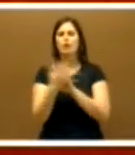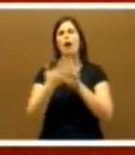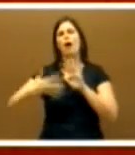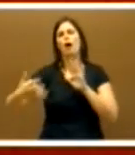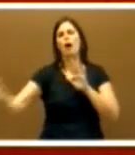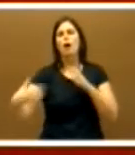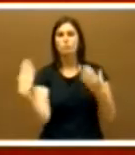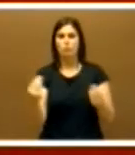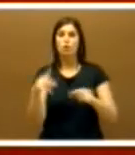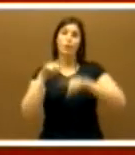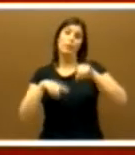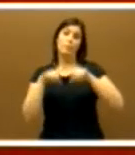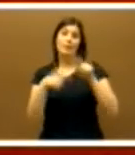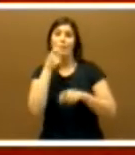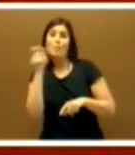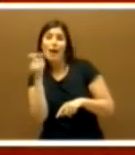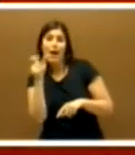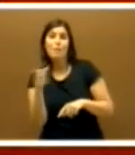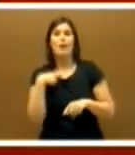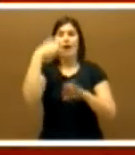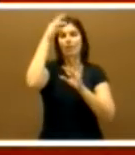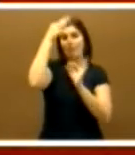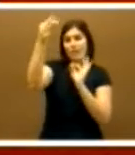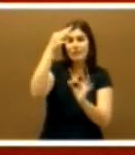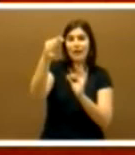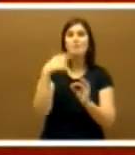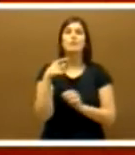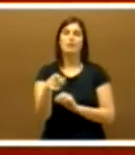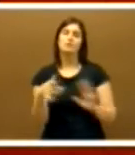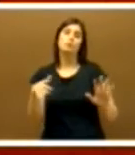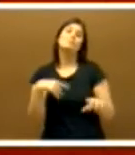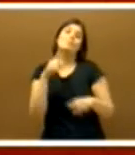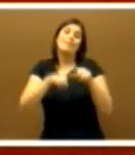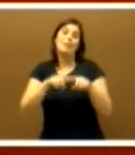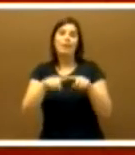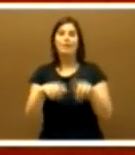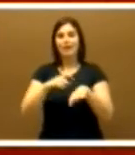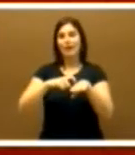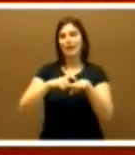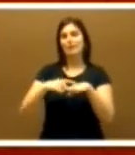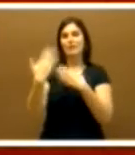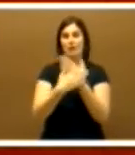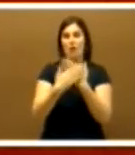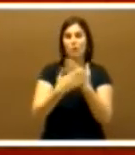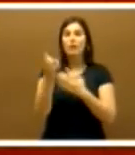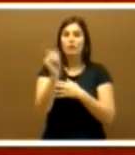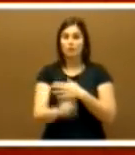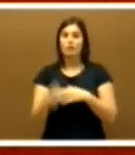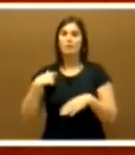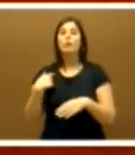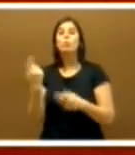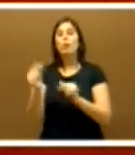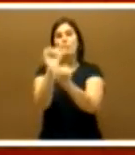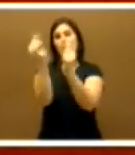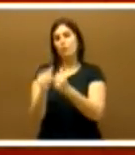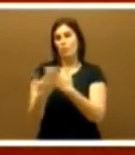Cada palabra, cada detalle, forma parte de un estilo de Gobierno y de una manera de gobernar.